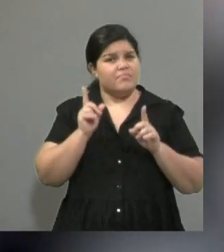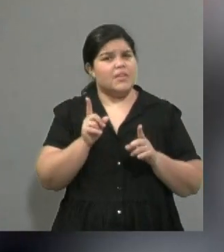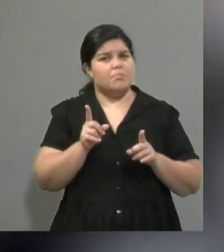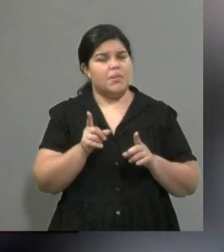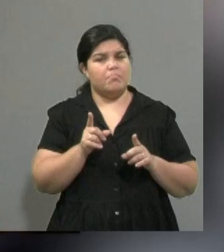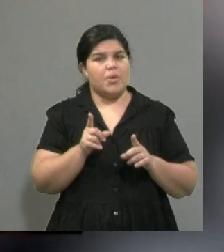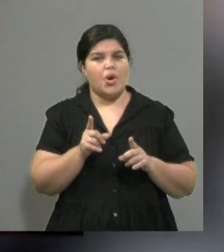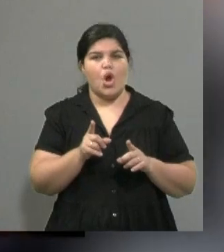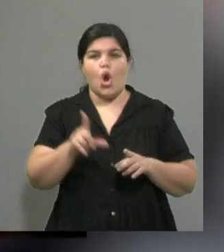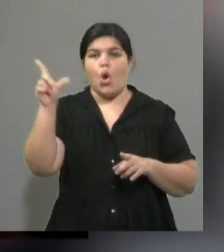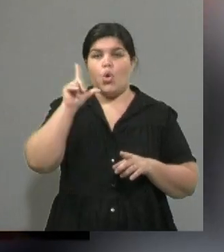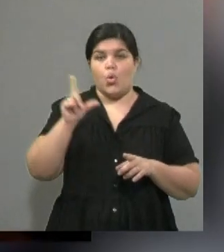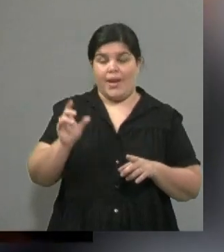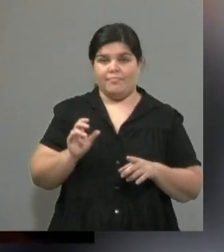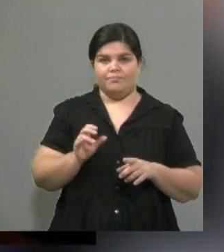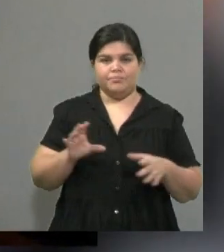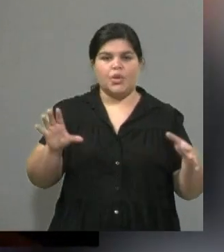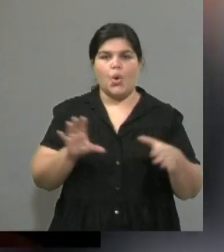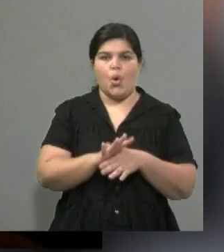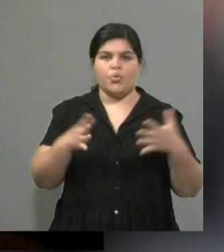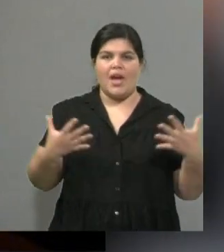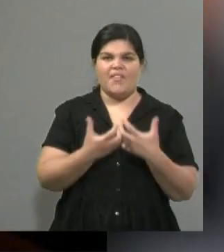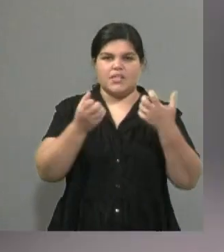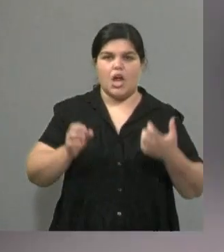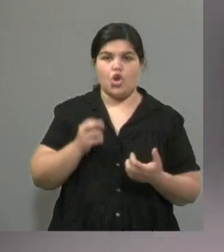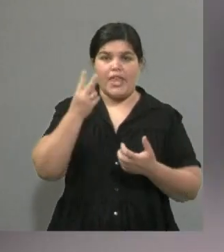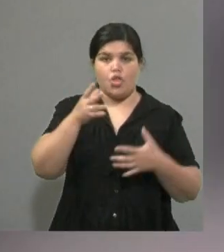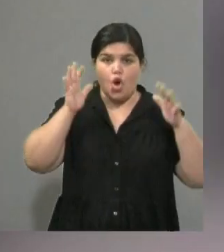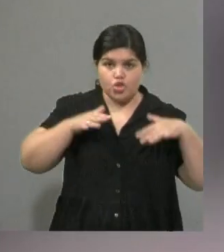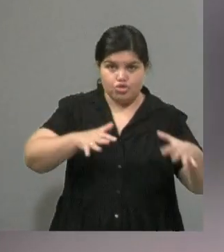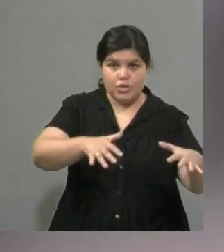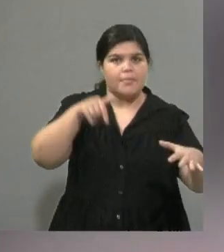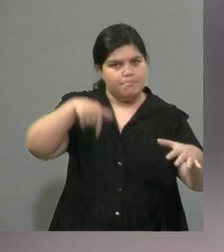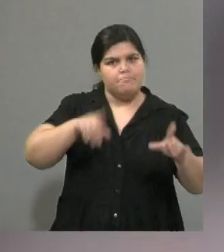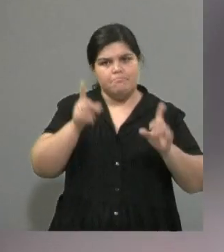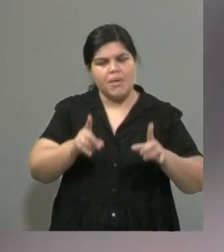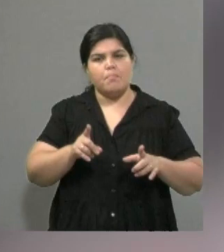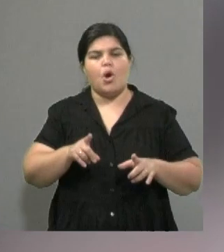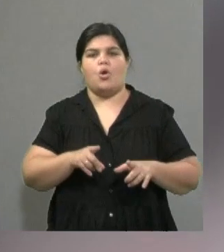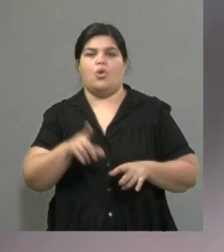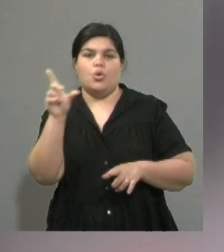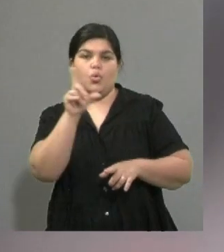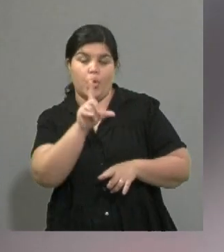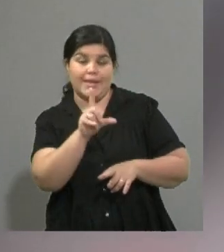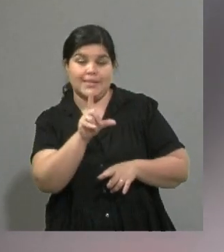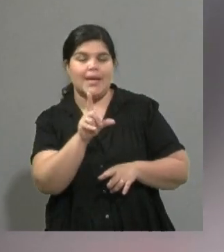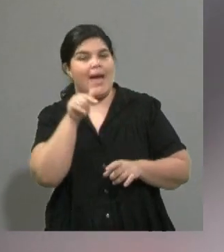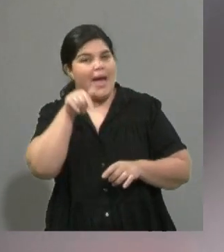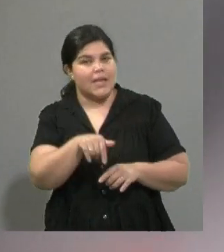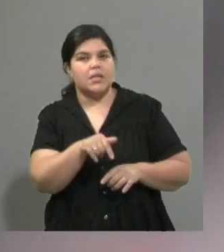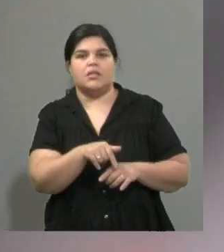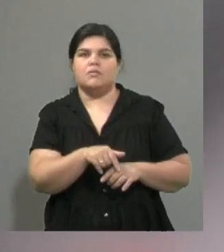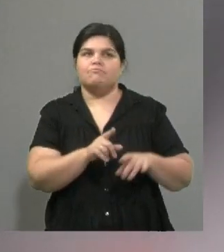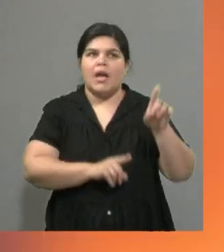que se cumplieron los dos años de este estallido social, la mayoría de las movilizaciones fueron pacíficas, vimos algunos focos